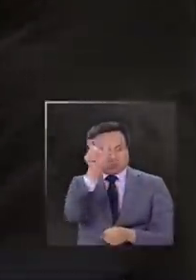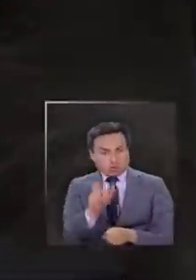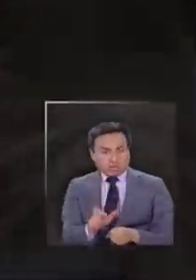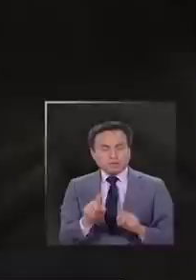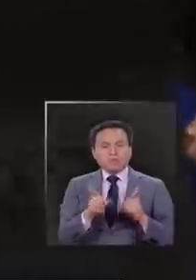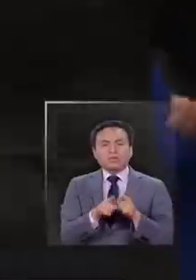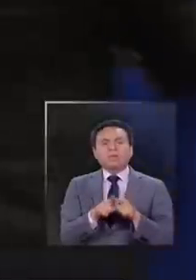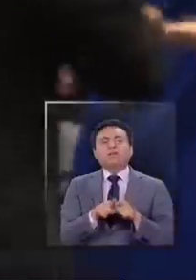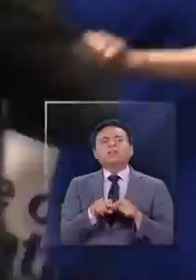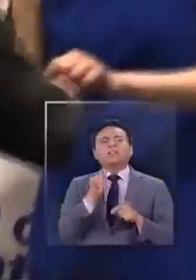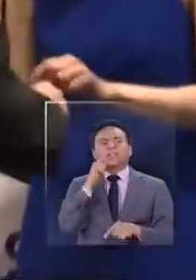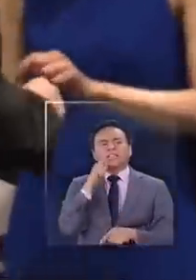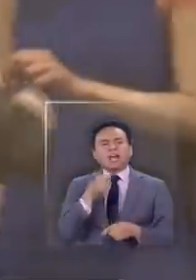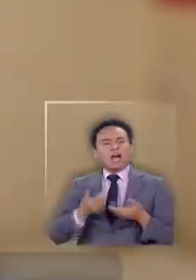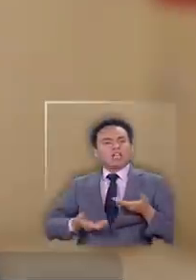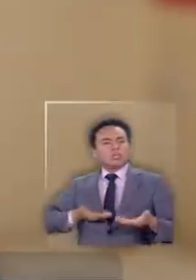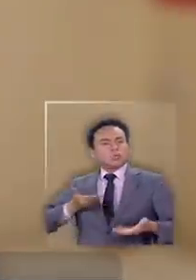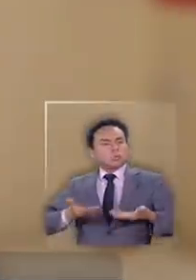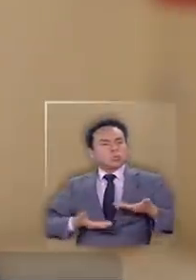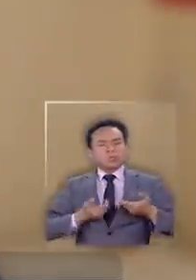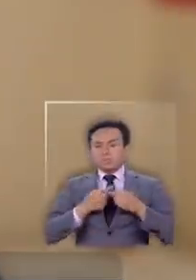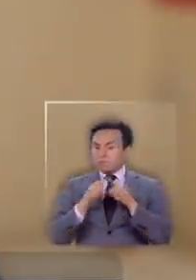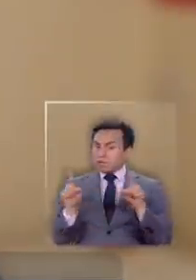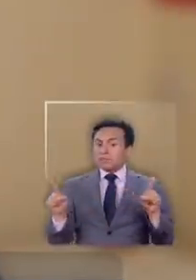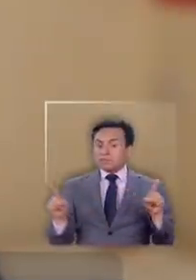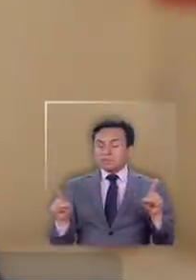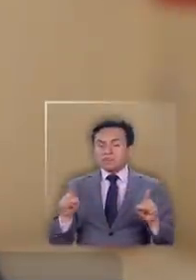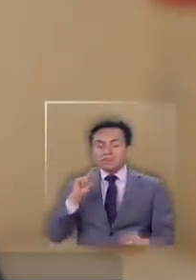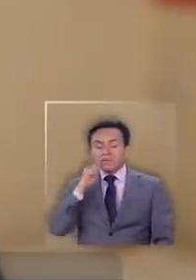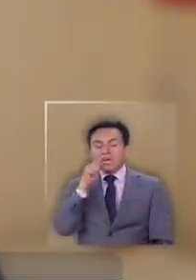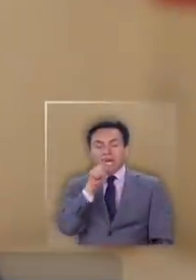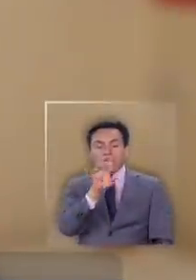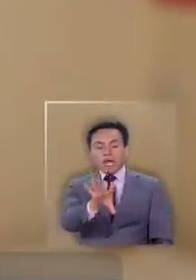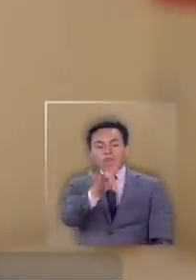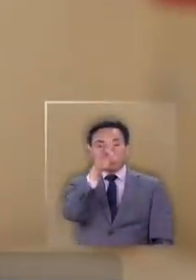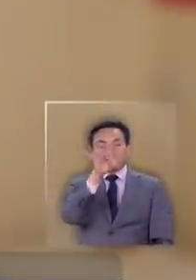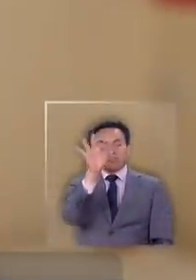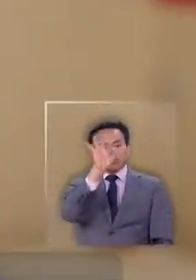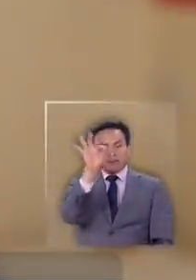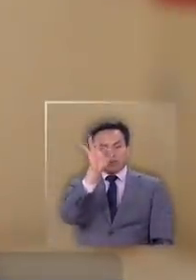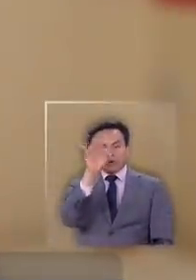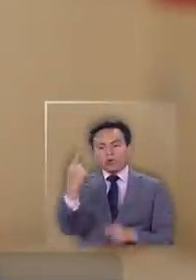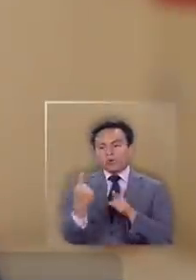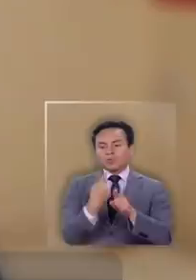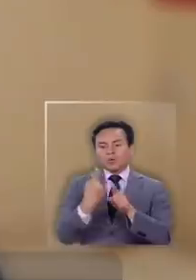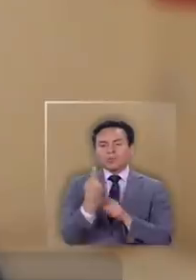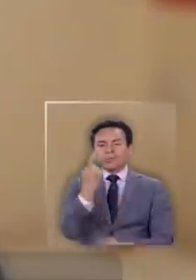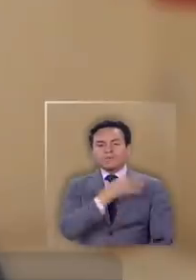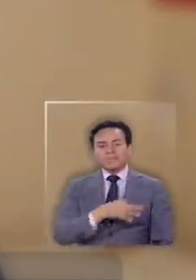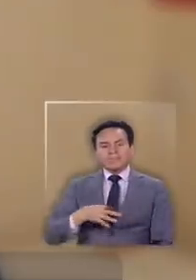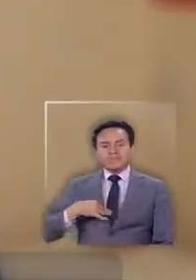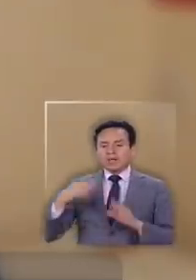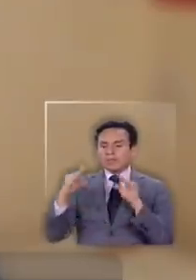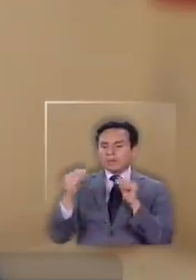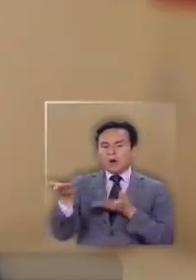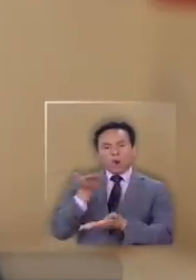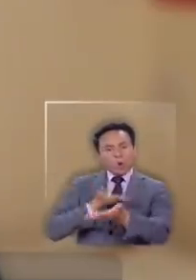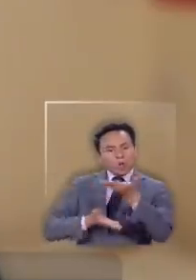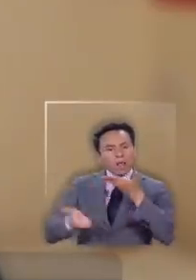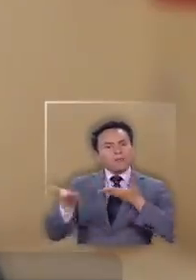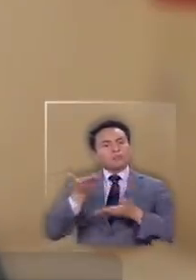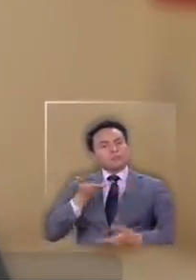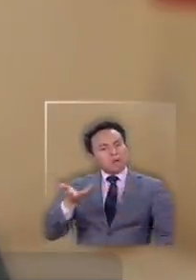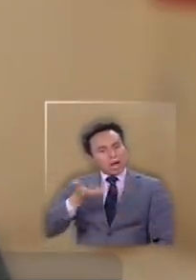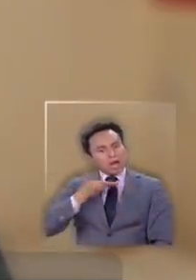un mood, una actitud totalmente distinta. De hecho, él fue electo el sábado, conversó con el primer ministro y hablaron de colaboración.